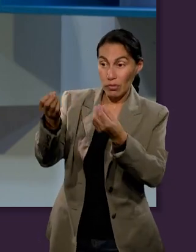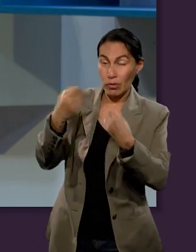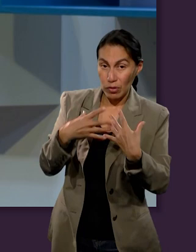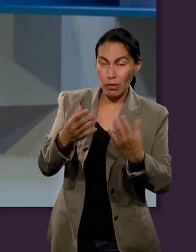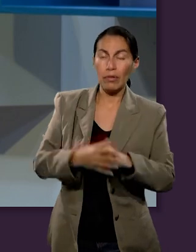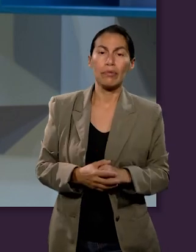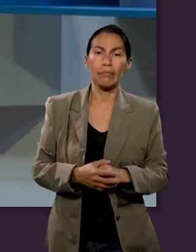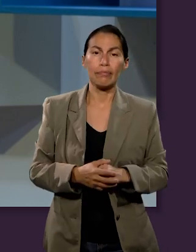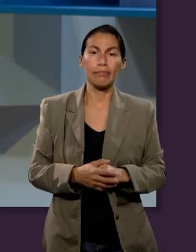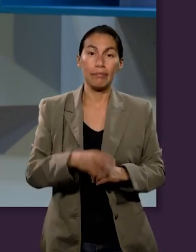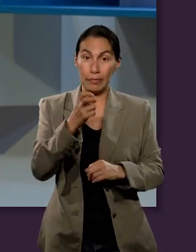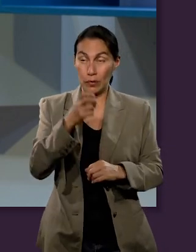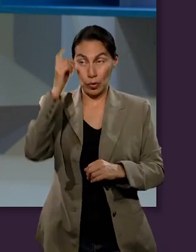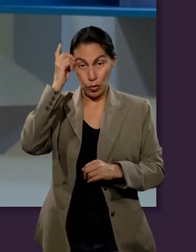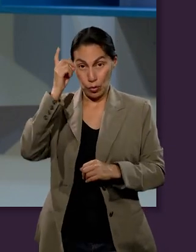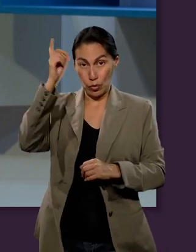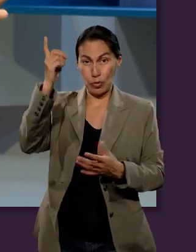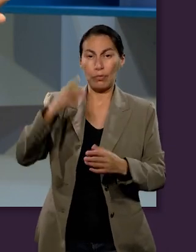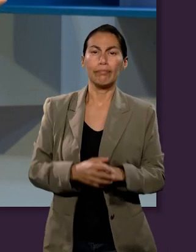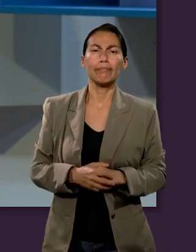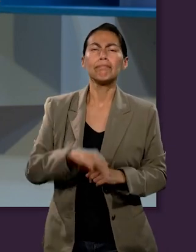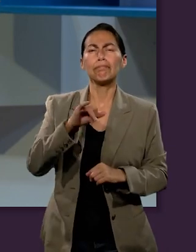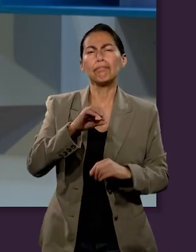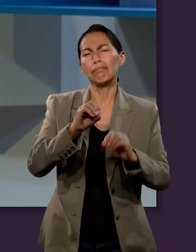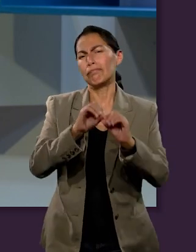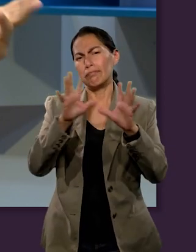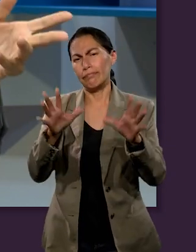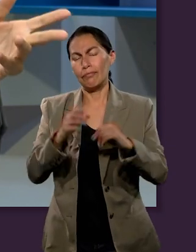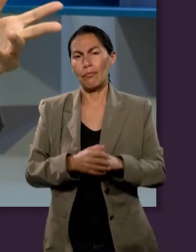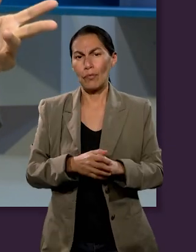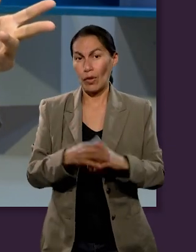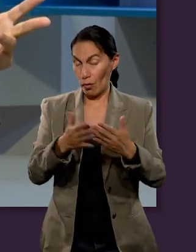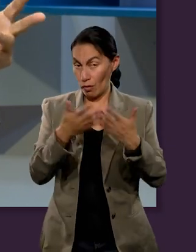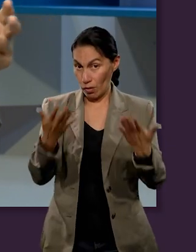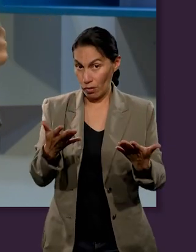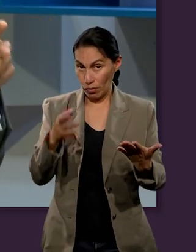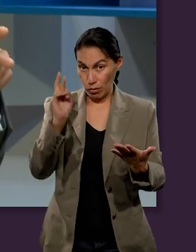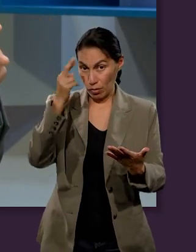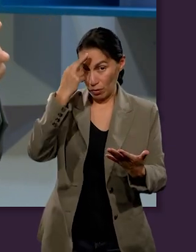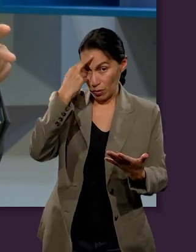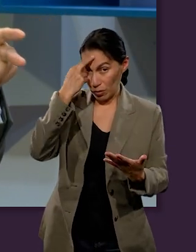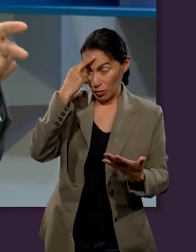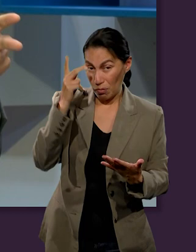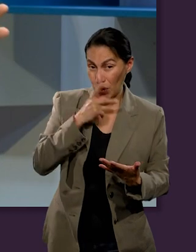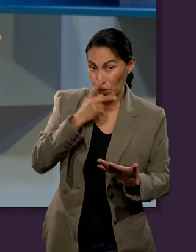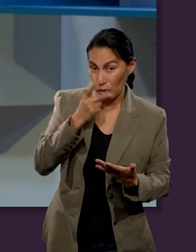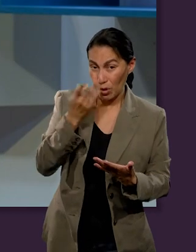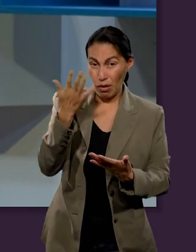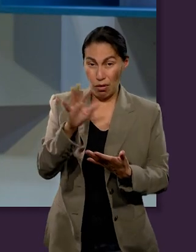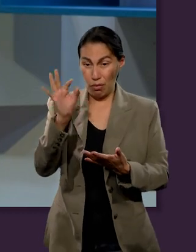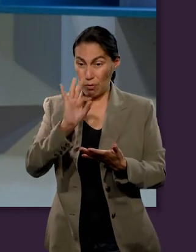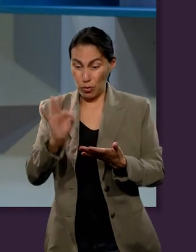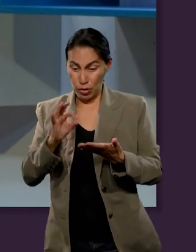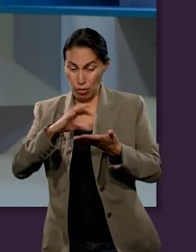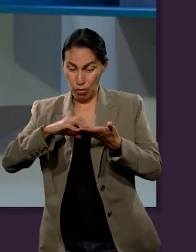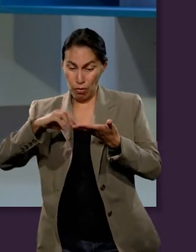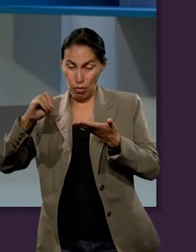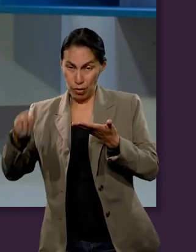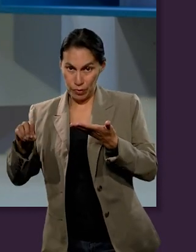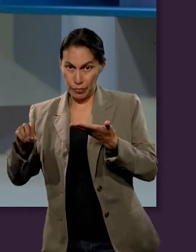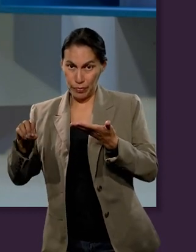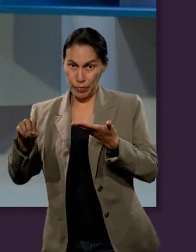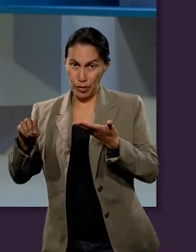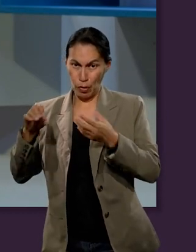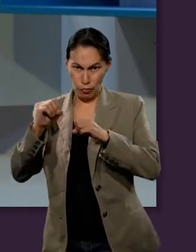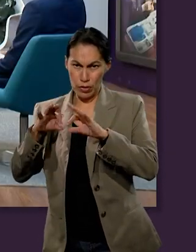diezmo es para Dios y es de Dios. Claro, y retomando un poquito, recordemos que aquí en México a los pastores, a todos